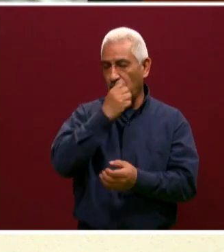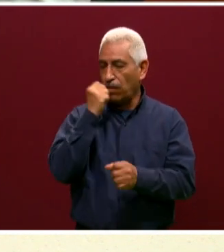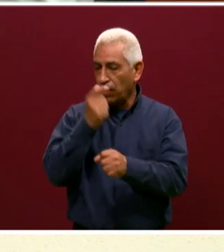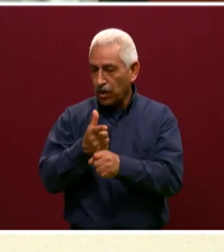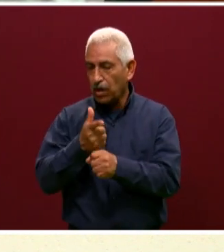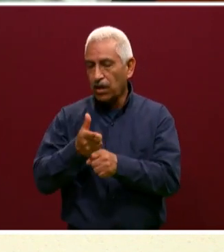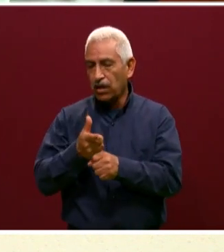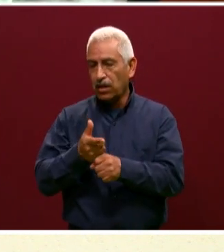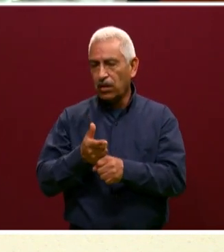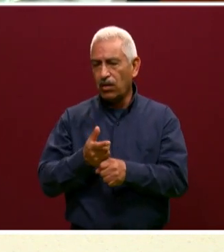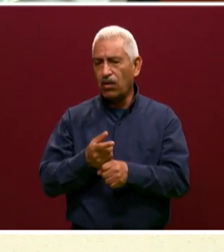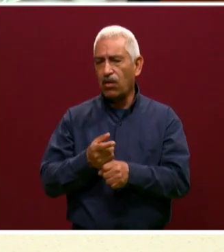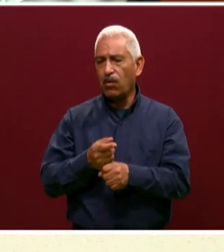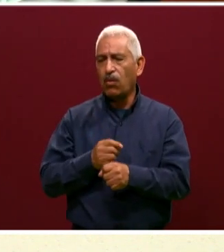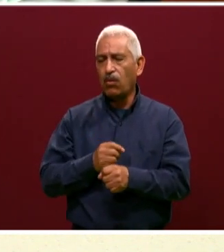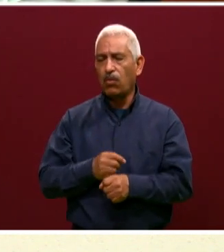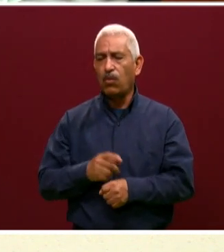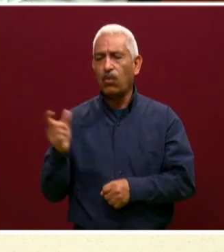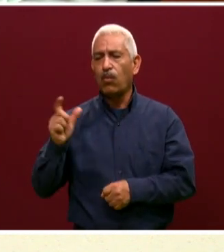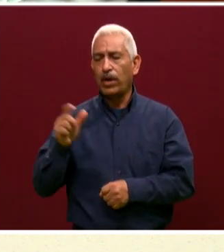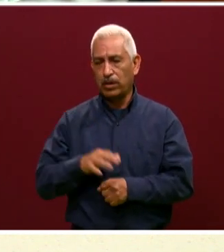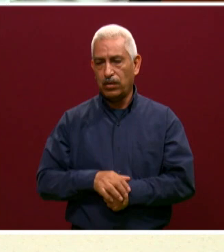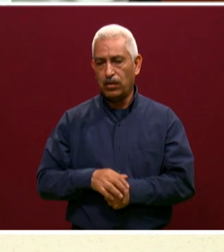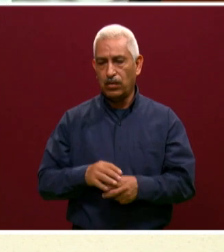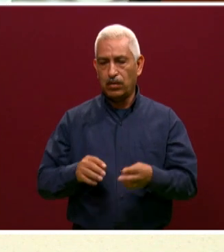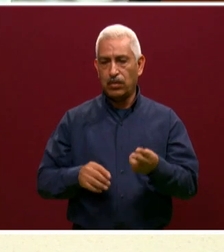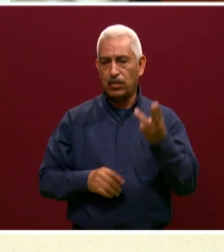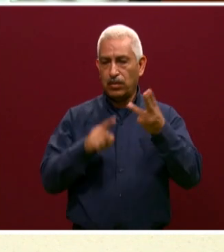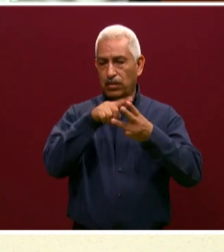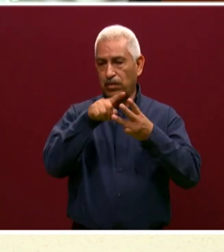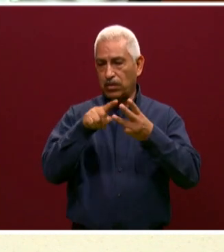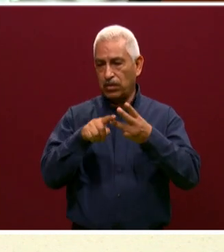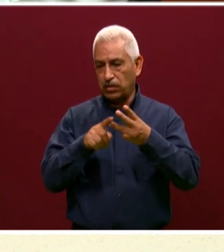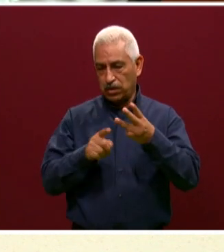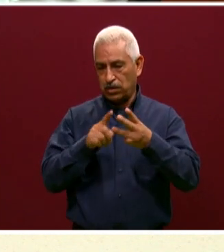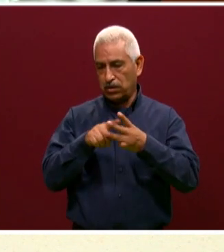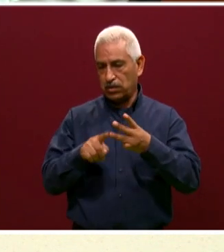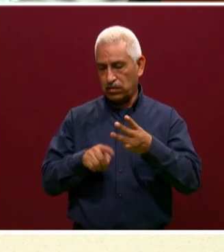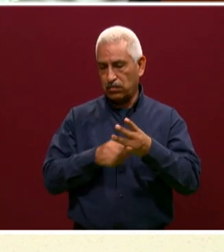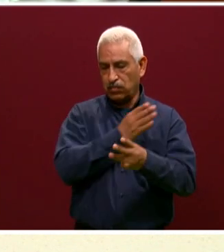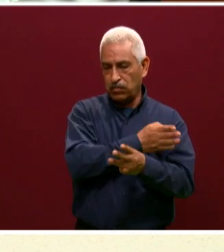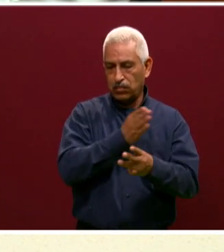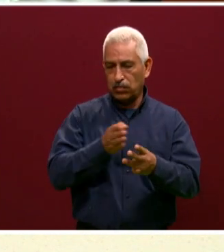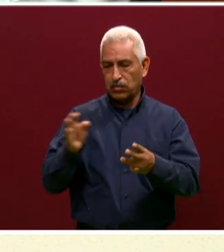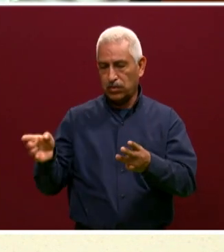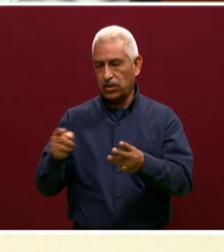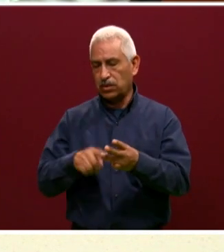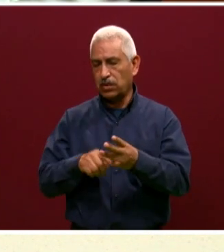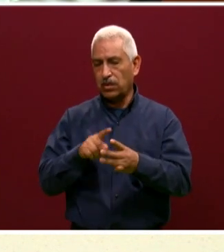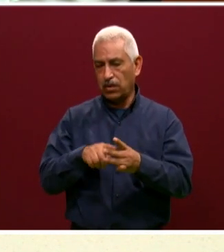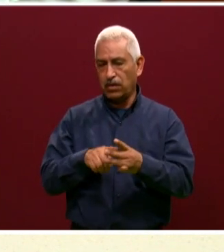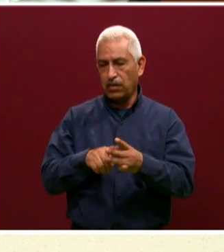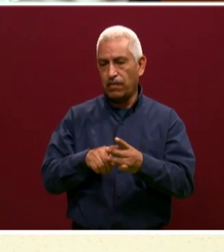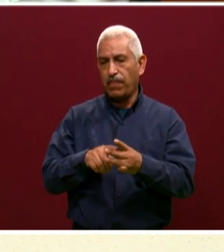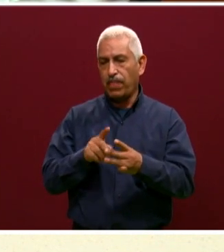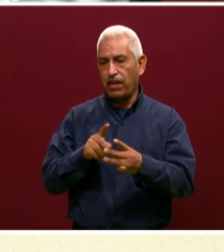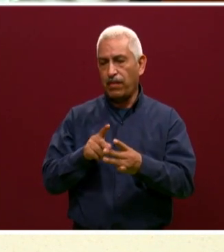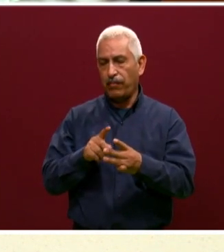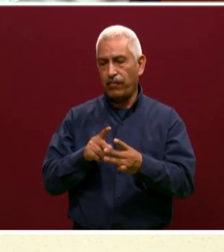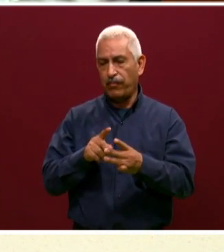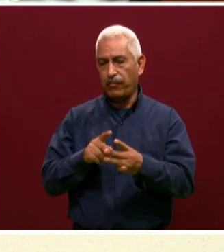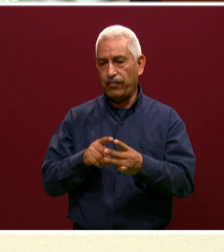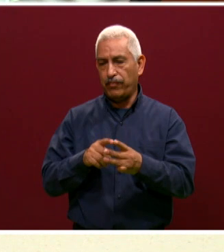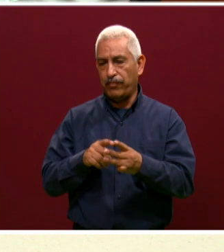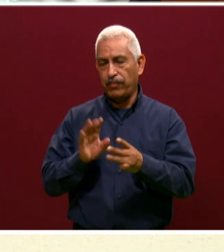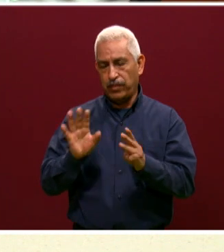¿Eso cuándo se va a aplicar? Tenemos tres etapas. Como bien decía el director, para no saturar las plataformas, vamos a tener tres